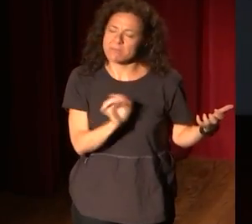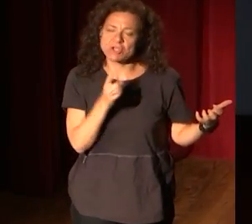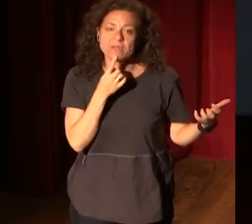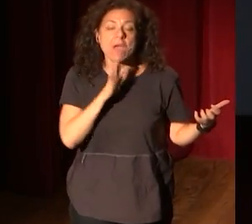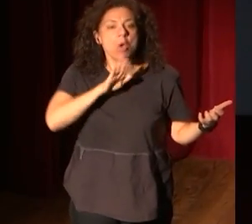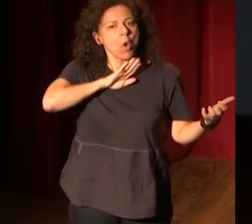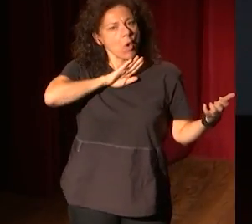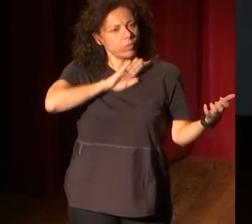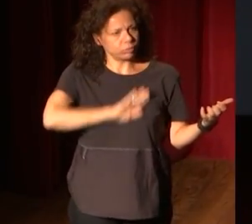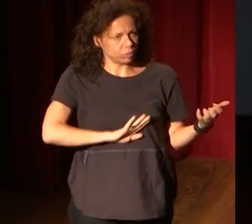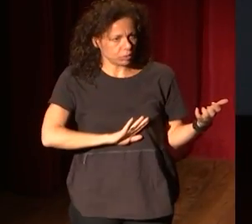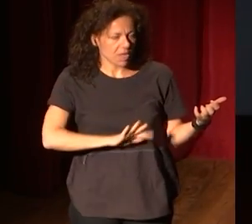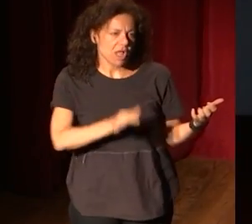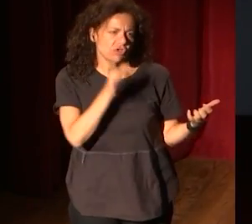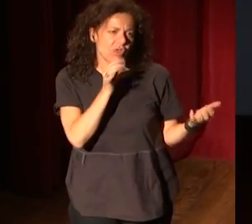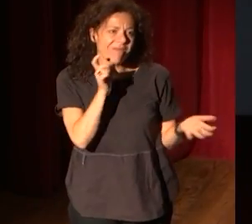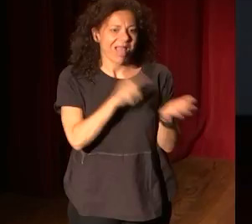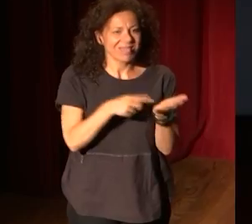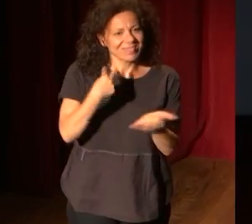menos mal que aún quedan discotecas.